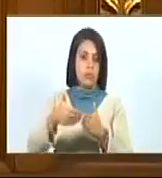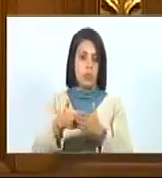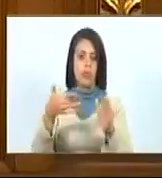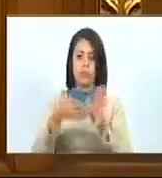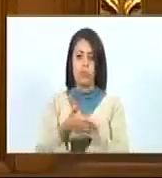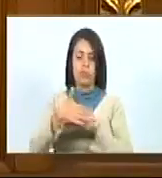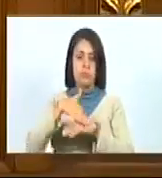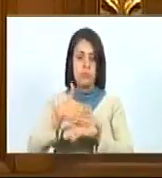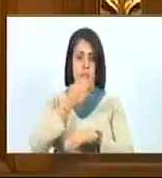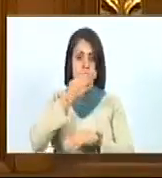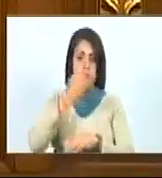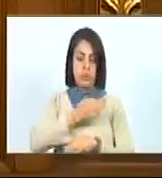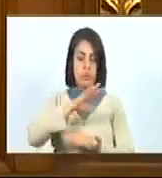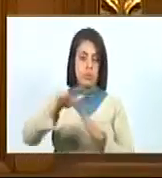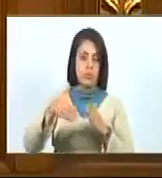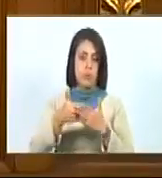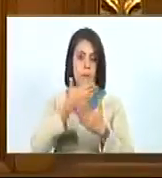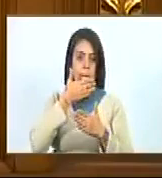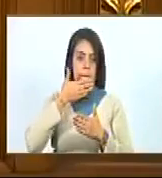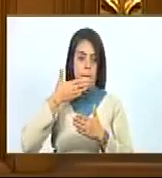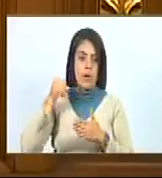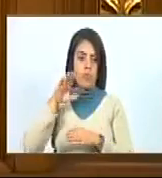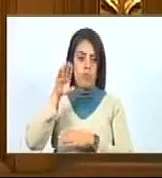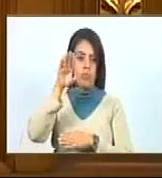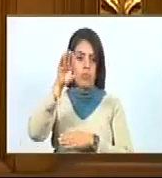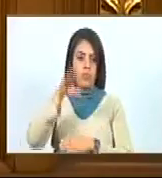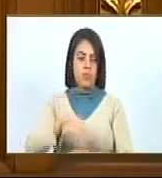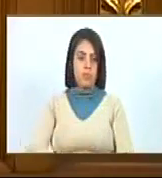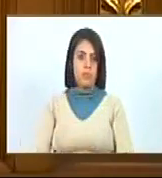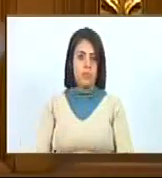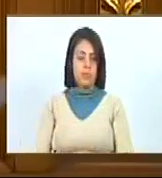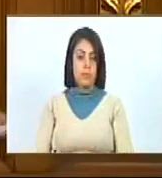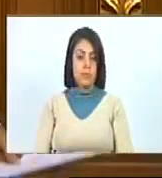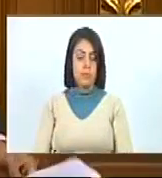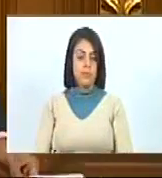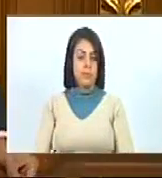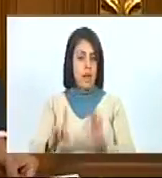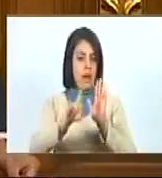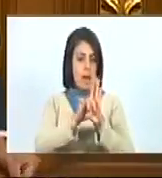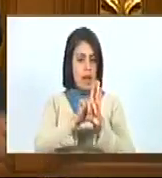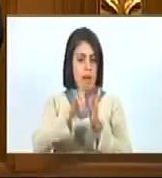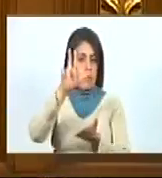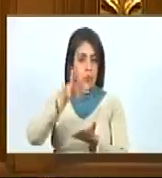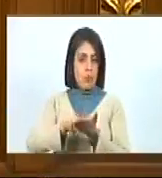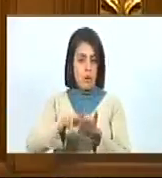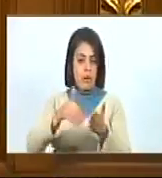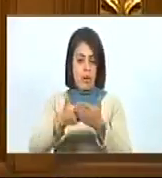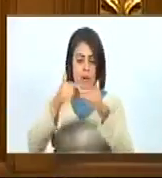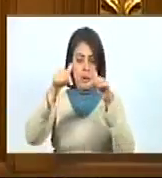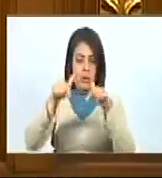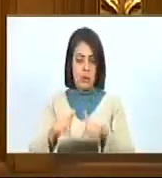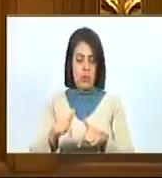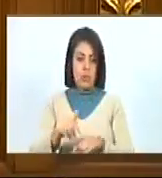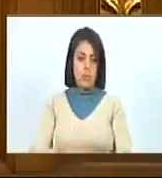es decir, que garanticen un mejor futuro. Entre las leyes que hemos aprobado hasta el momento,